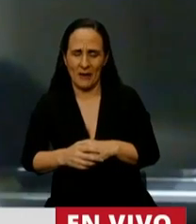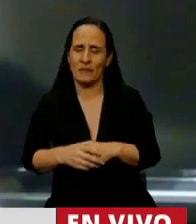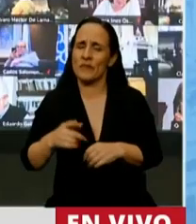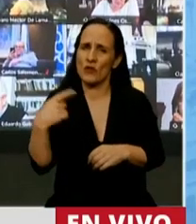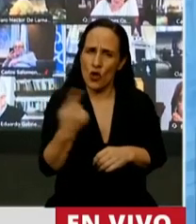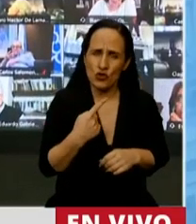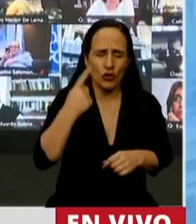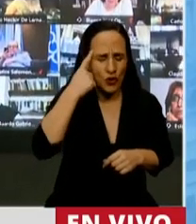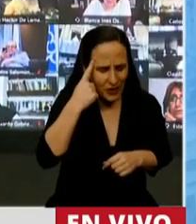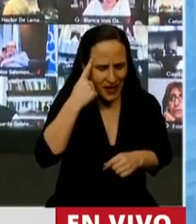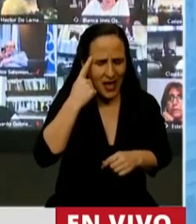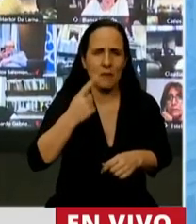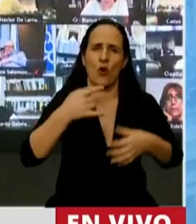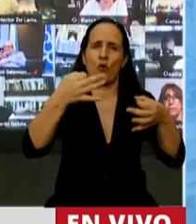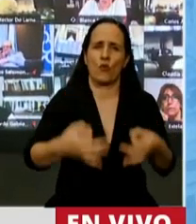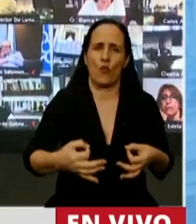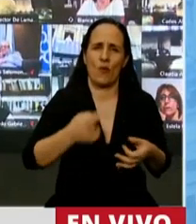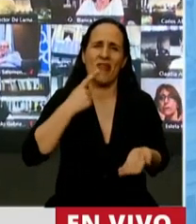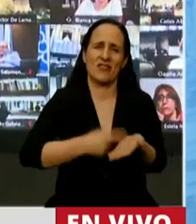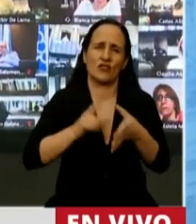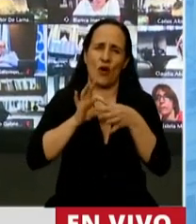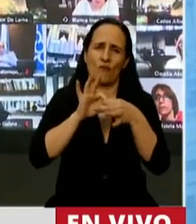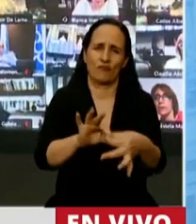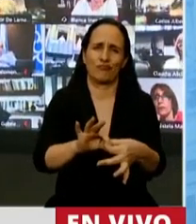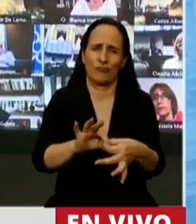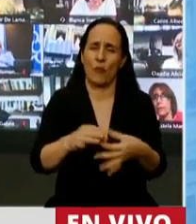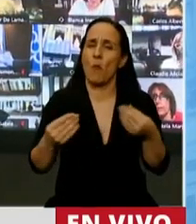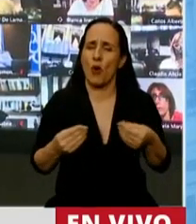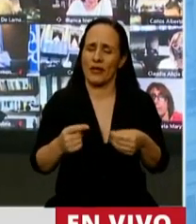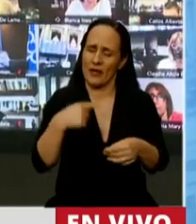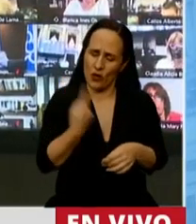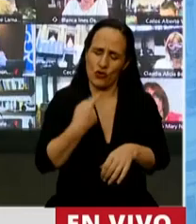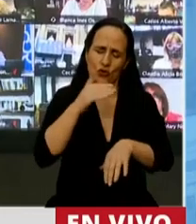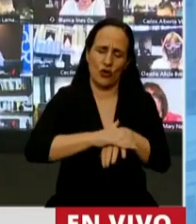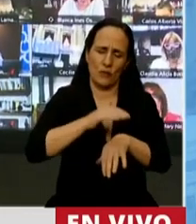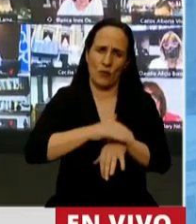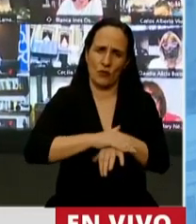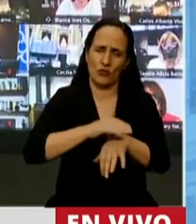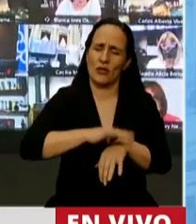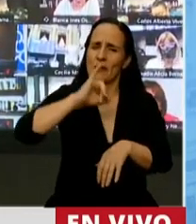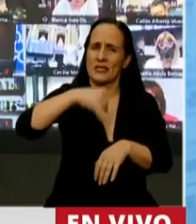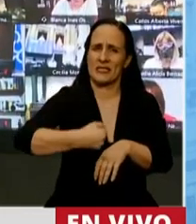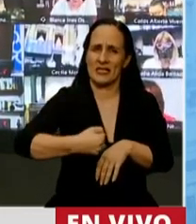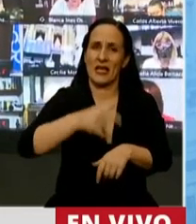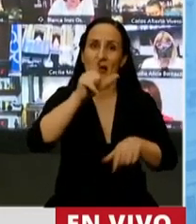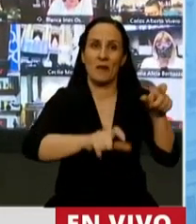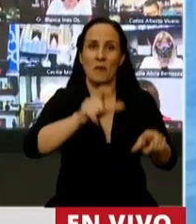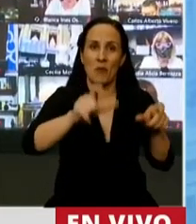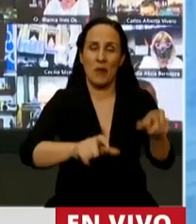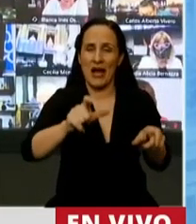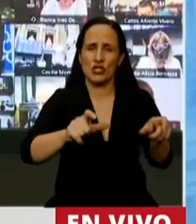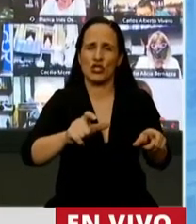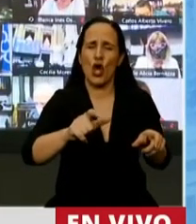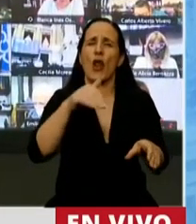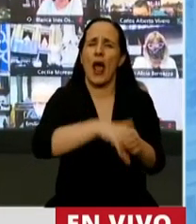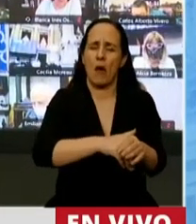justicia social, independencia económica y soberanía política. Esas son